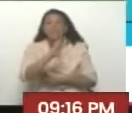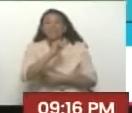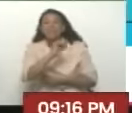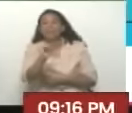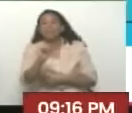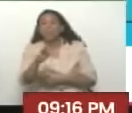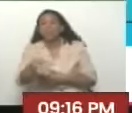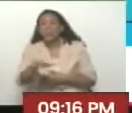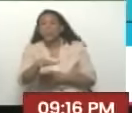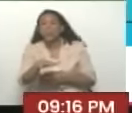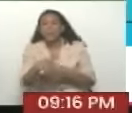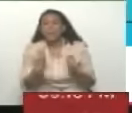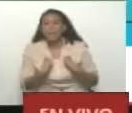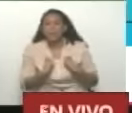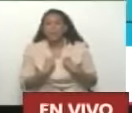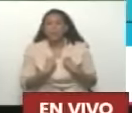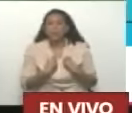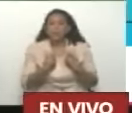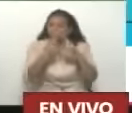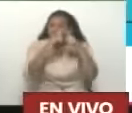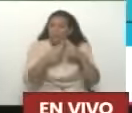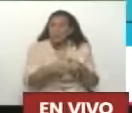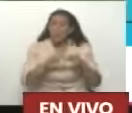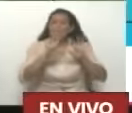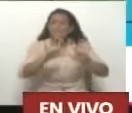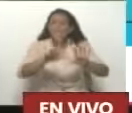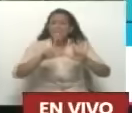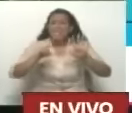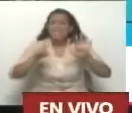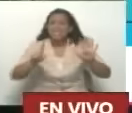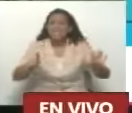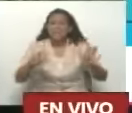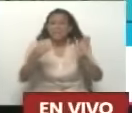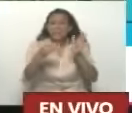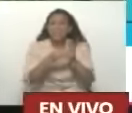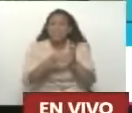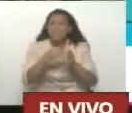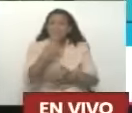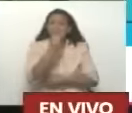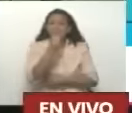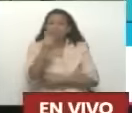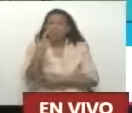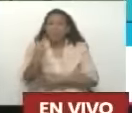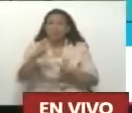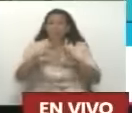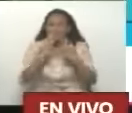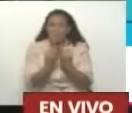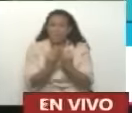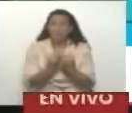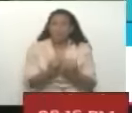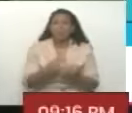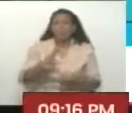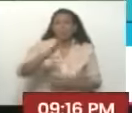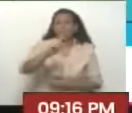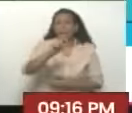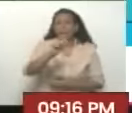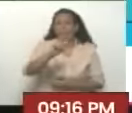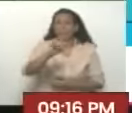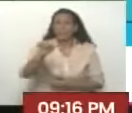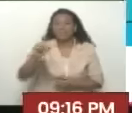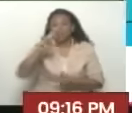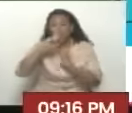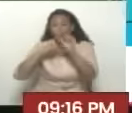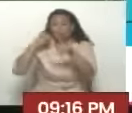atender la población circundante... 16.002 familias. ¿Tú vives de cuándo en clavellinas, en las clavellinas? Toda la vida,